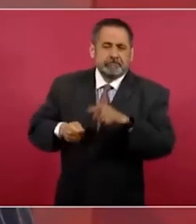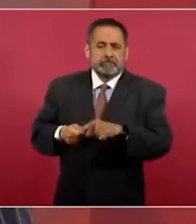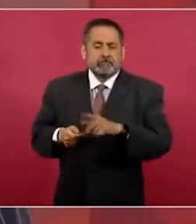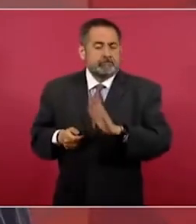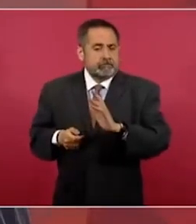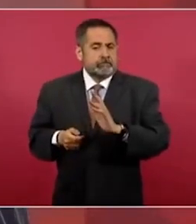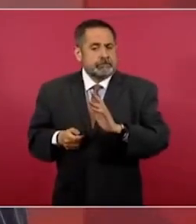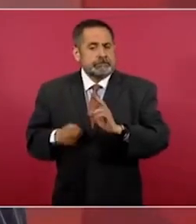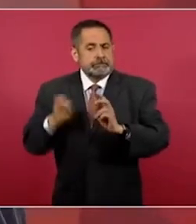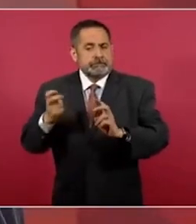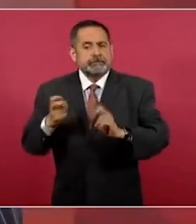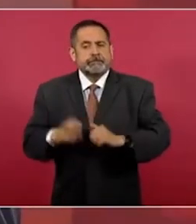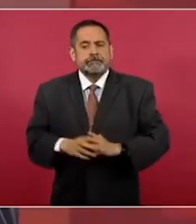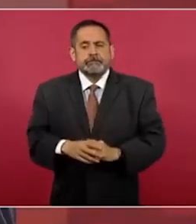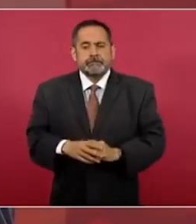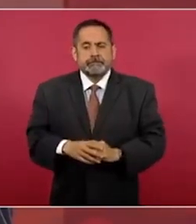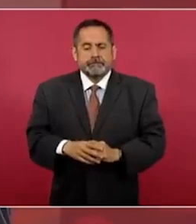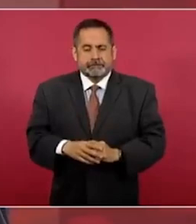tema.